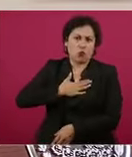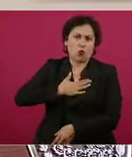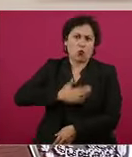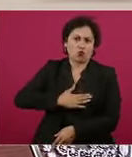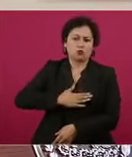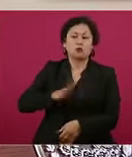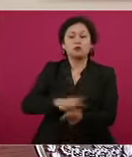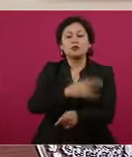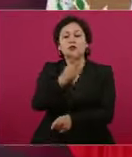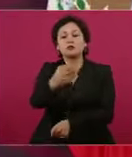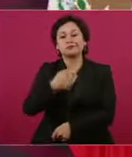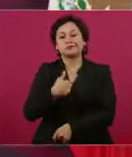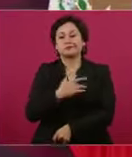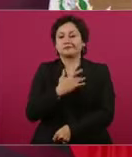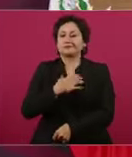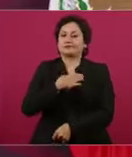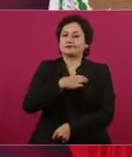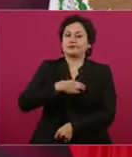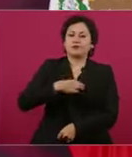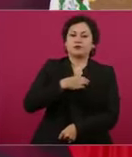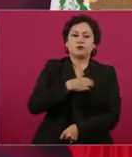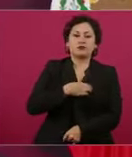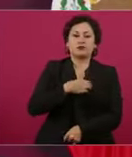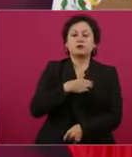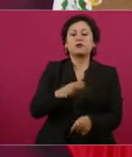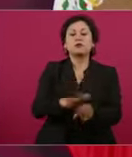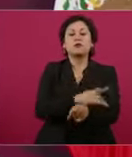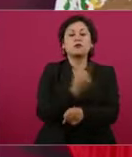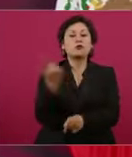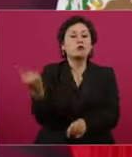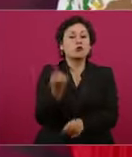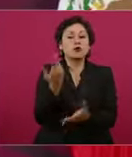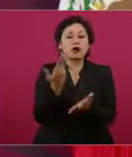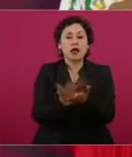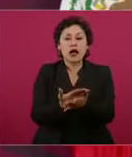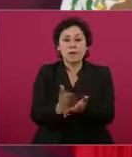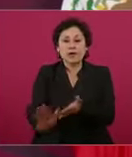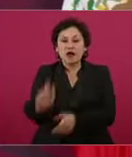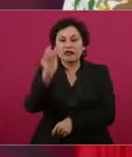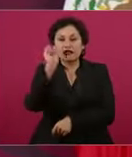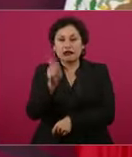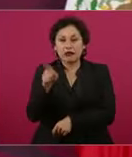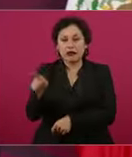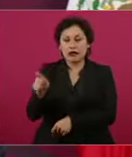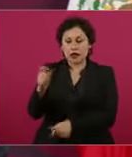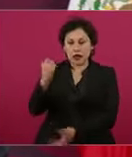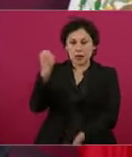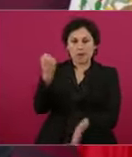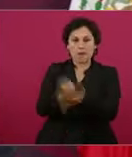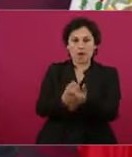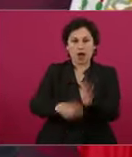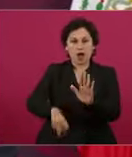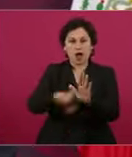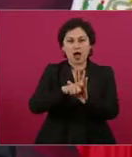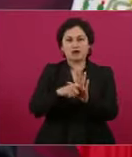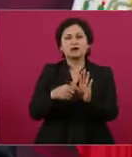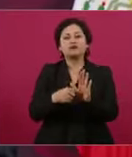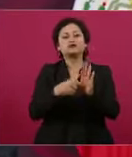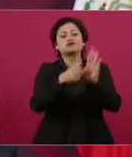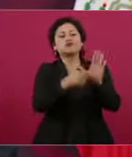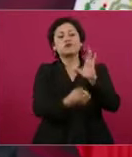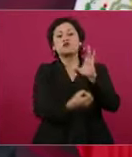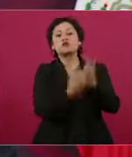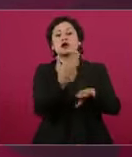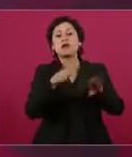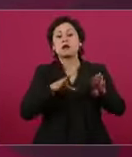ya con la marca la nueva línea aérea pues va a